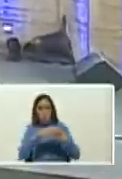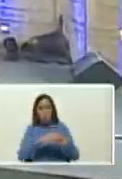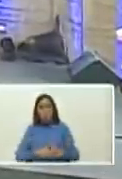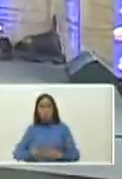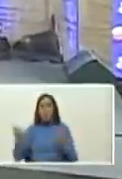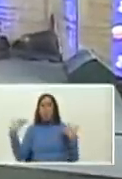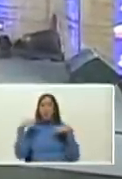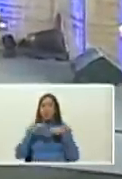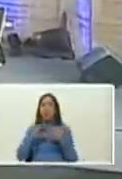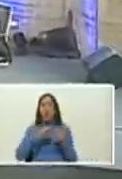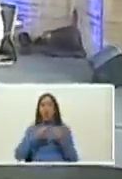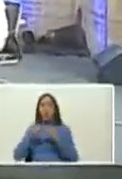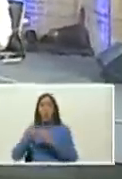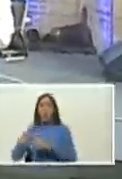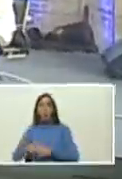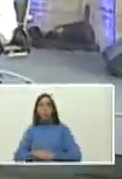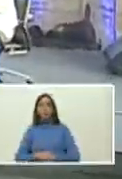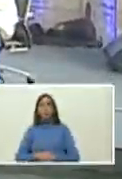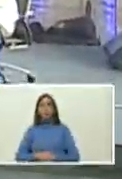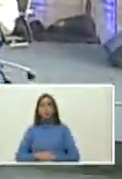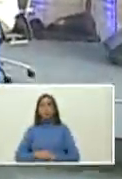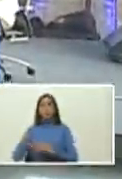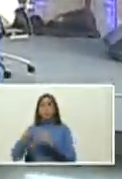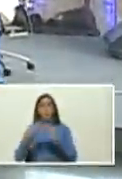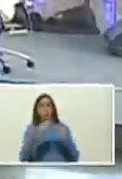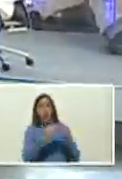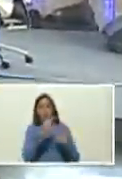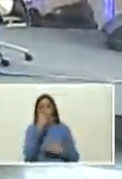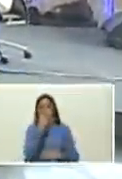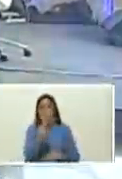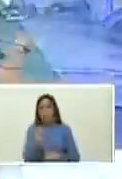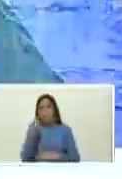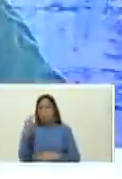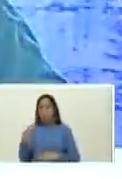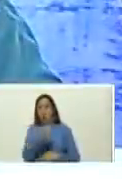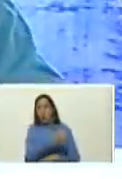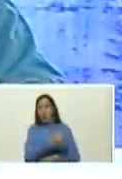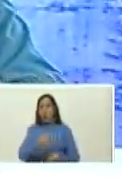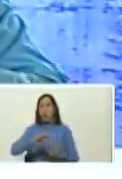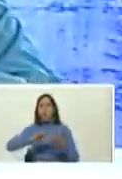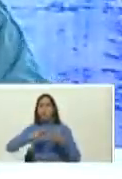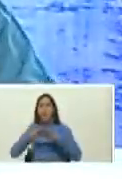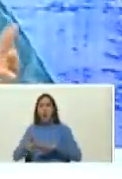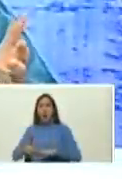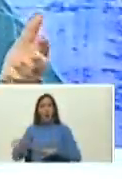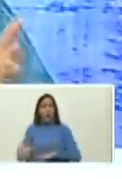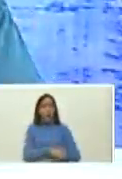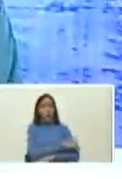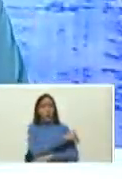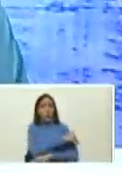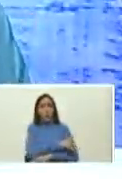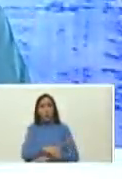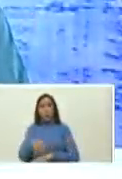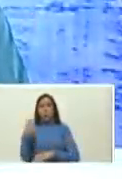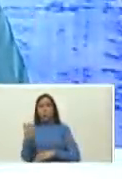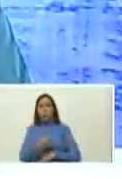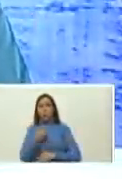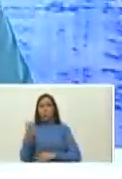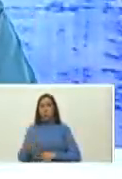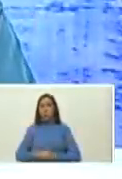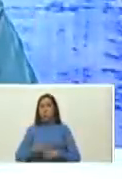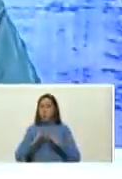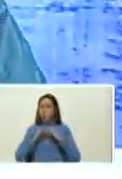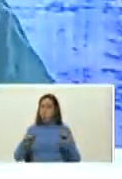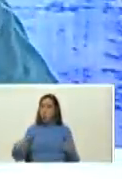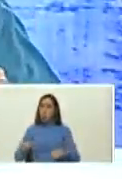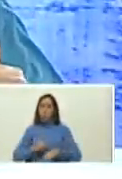integrales comunitarios casa por casa barrio por barrio calle por calle en todas